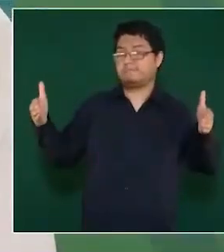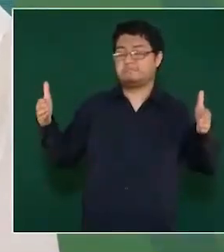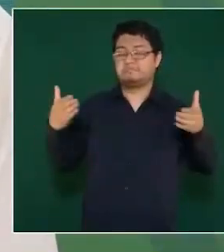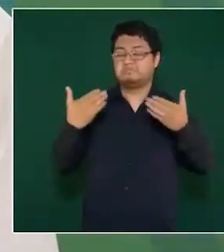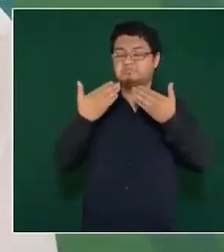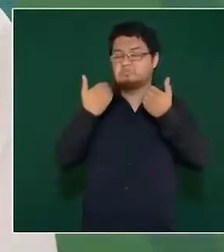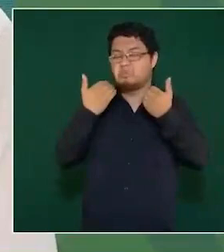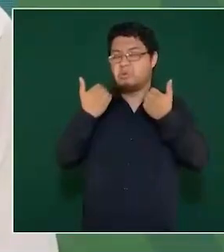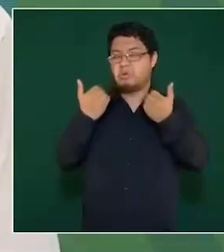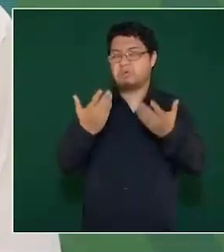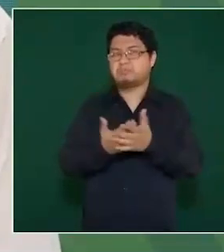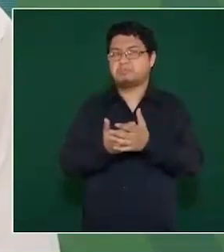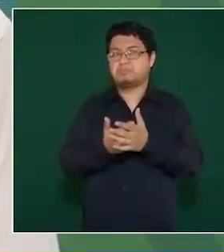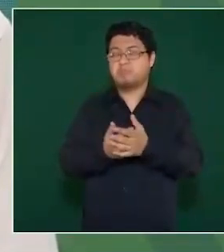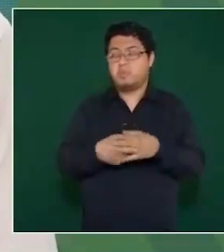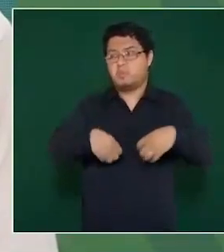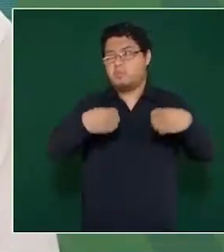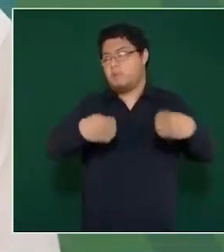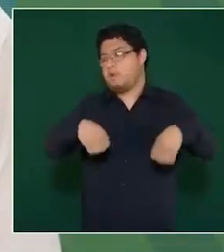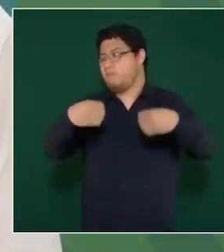todos están ocupados